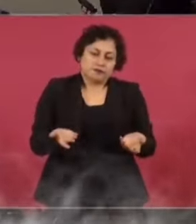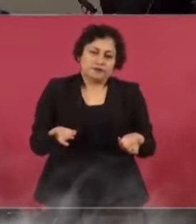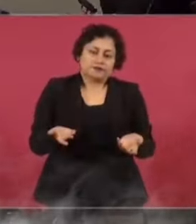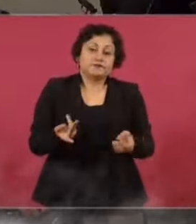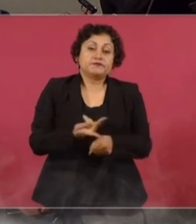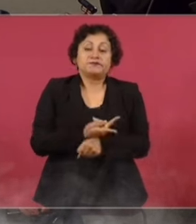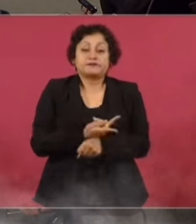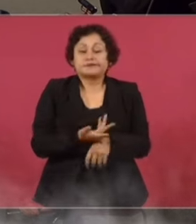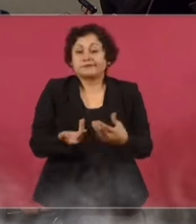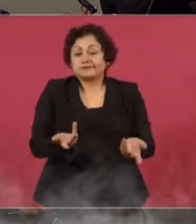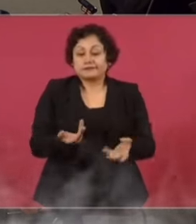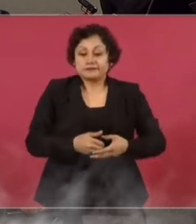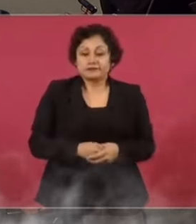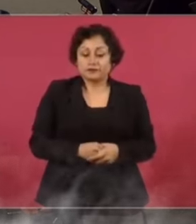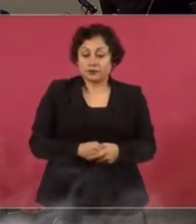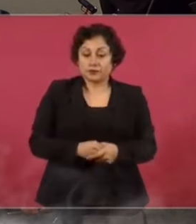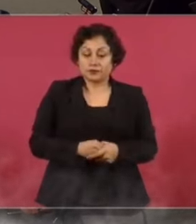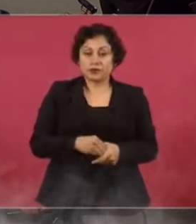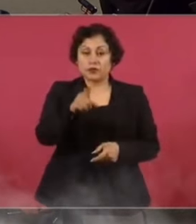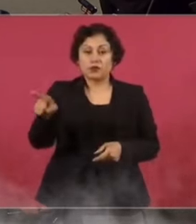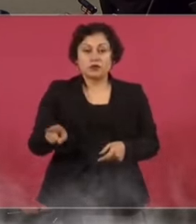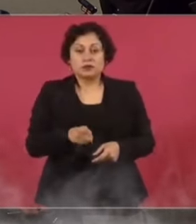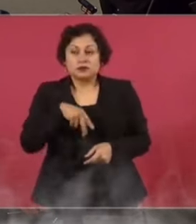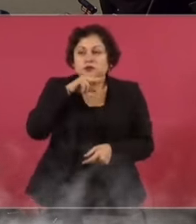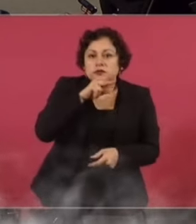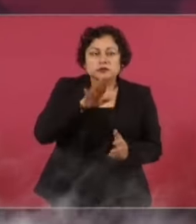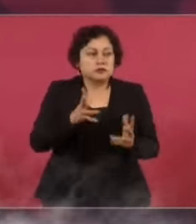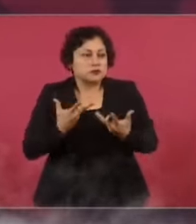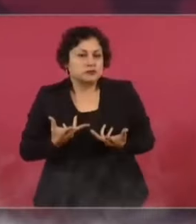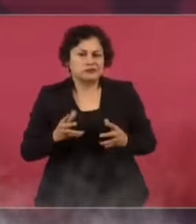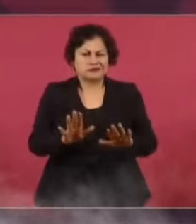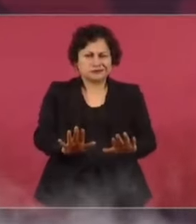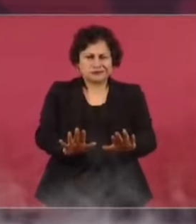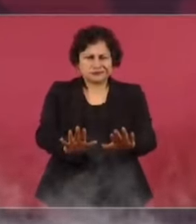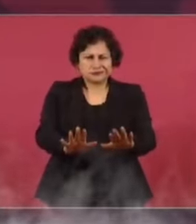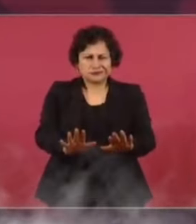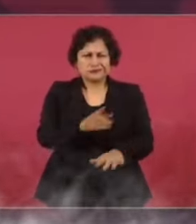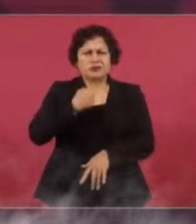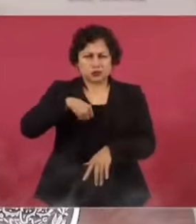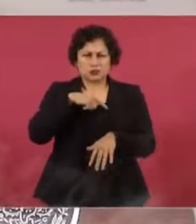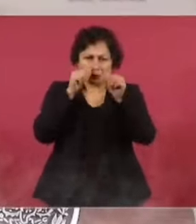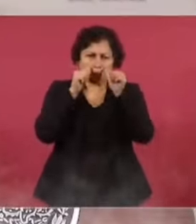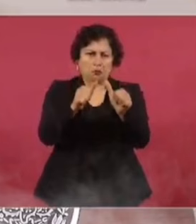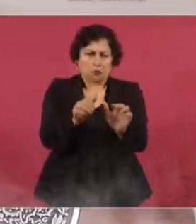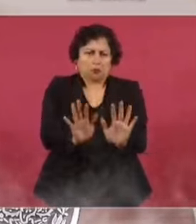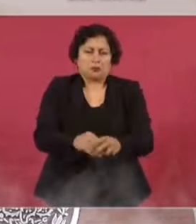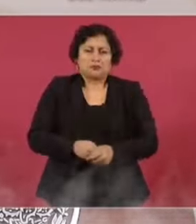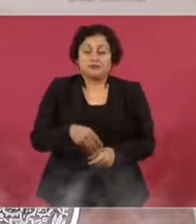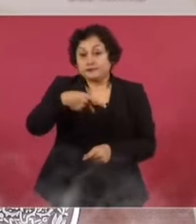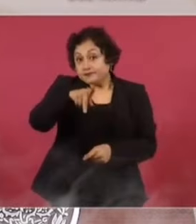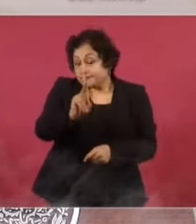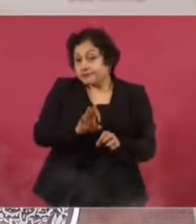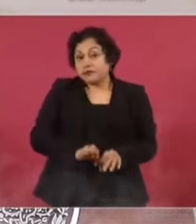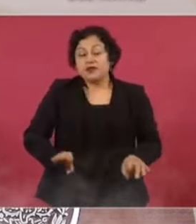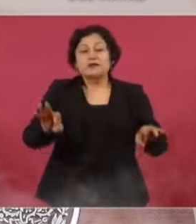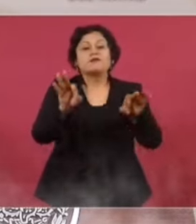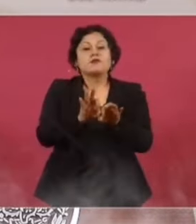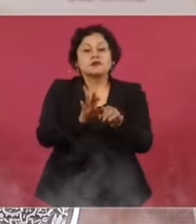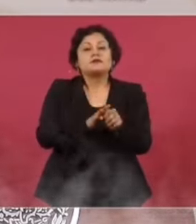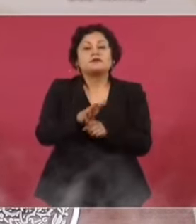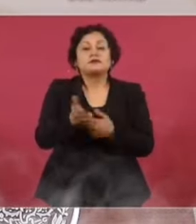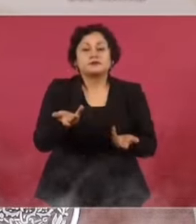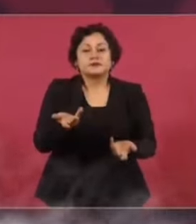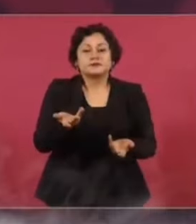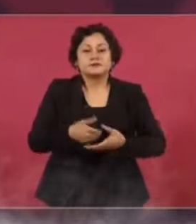Entonces, no se angustien, nosotros vamos a estar pendientes. Lo importante es que